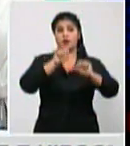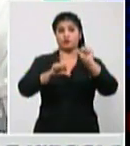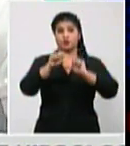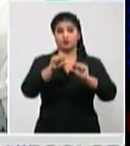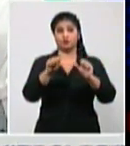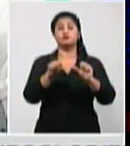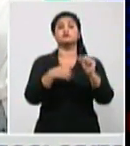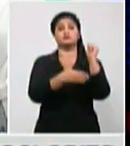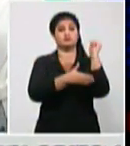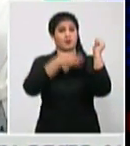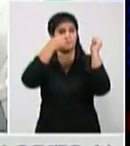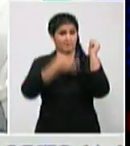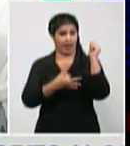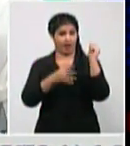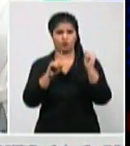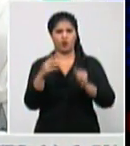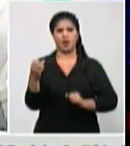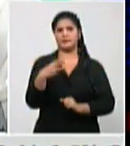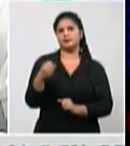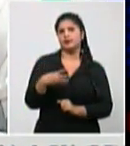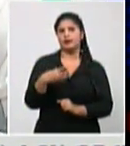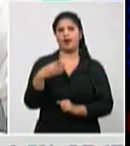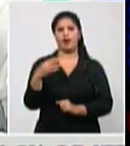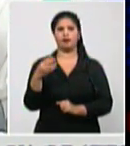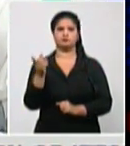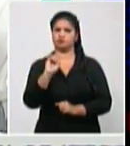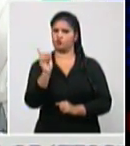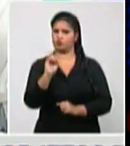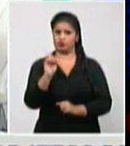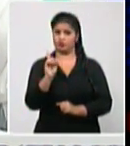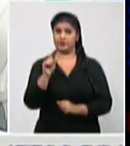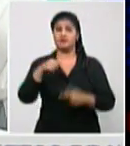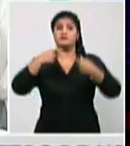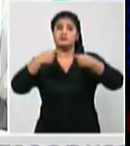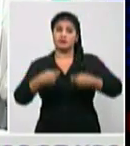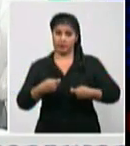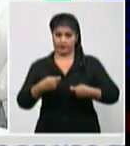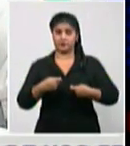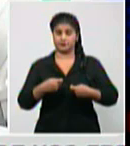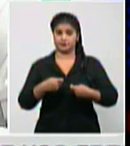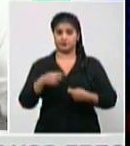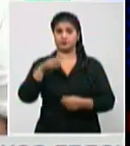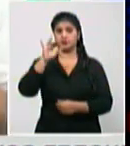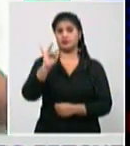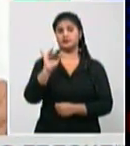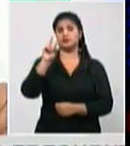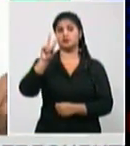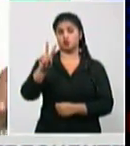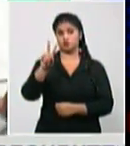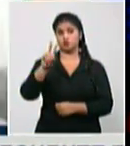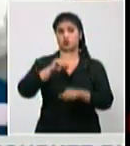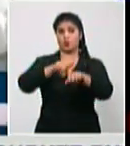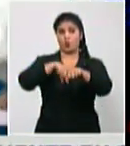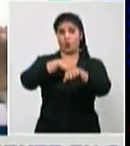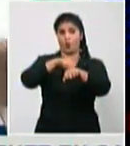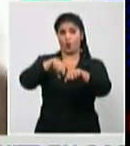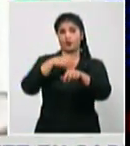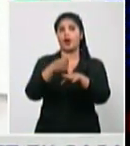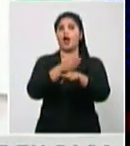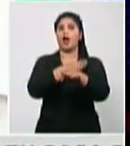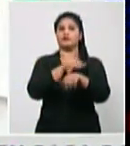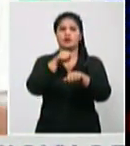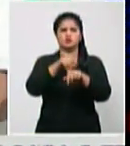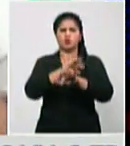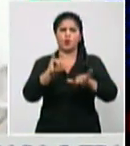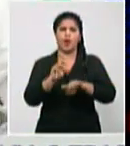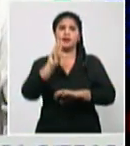realizado en las 72 horas y el protocolo dirán algunos me dicen ah bueno entonces no me lo hacen en el